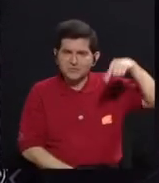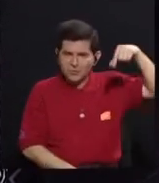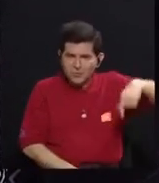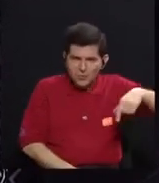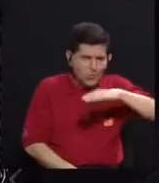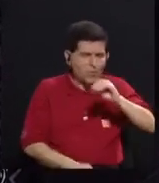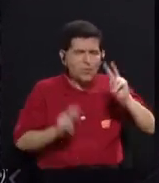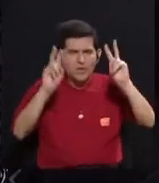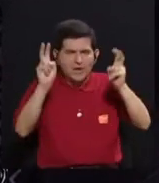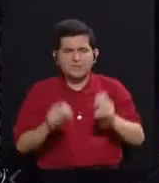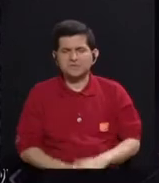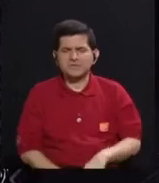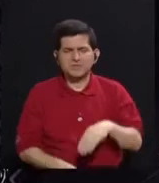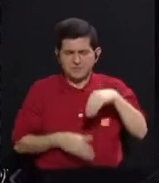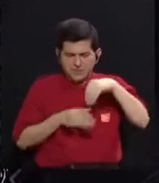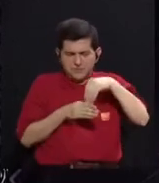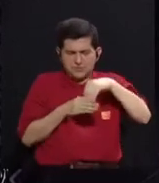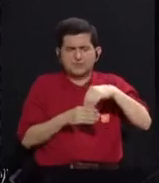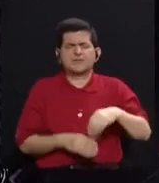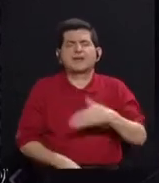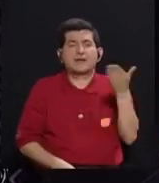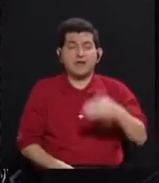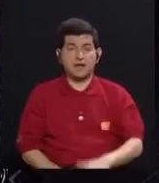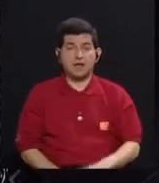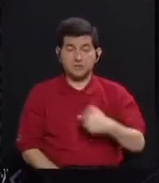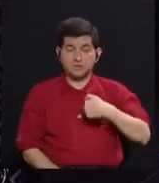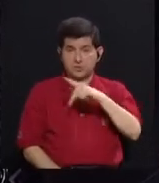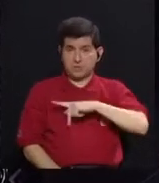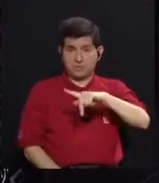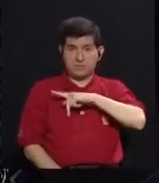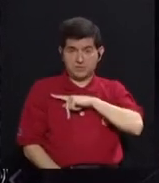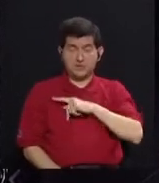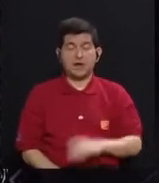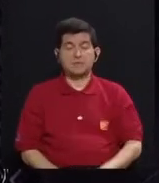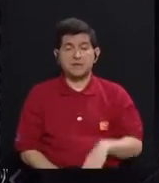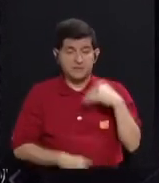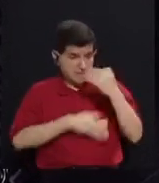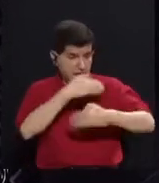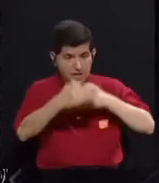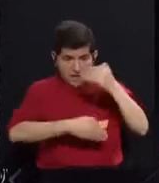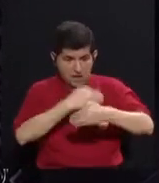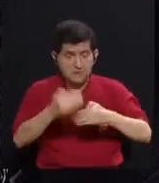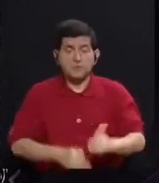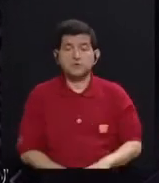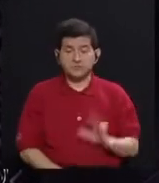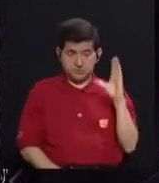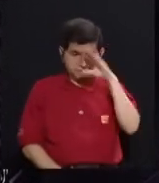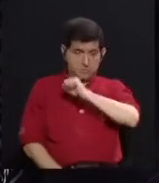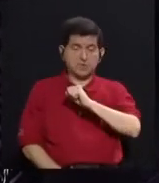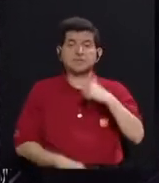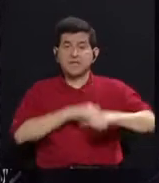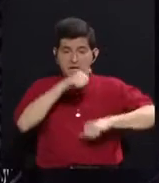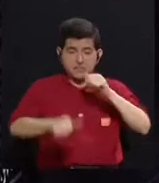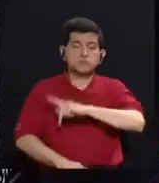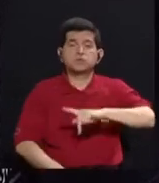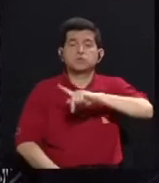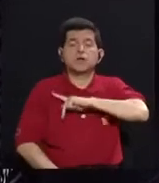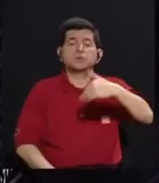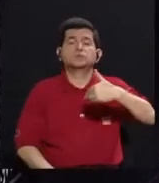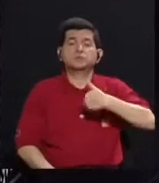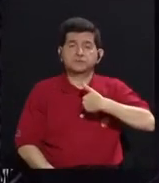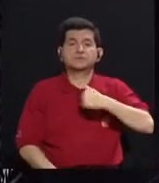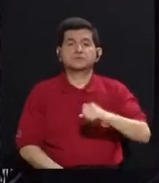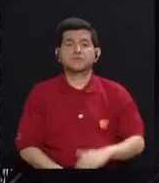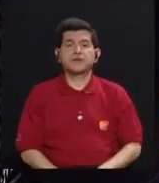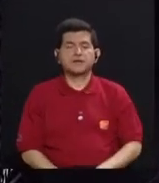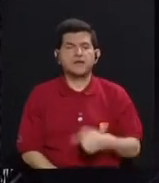por estos temas? Me reconozco personalmente en este tránsito, es también una lucha personal que yo tengo